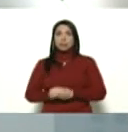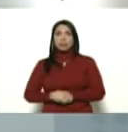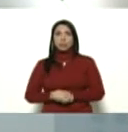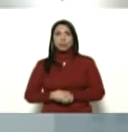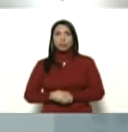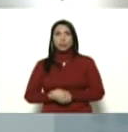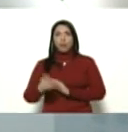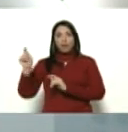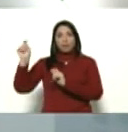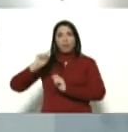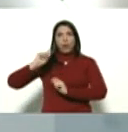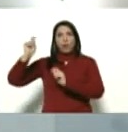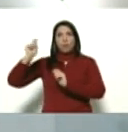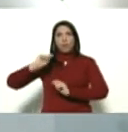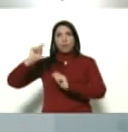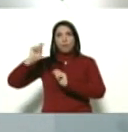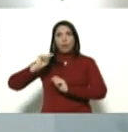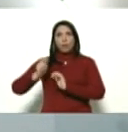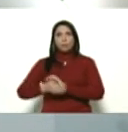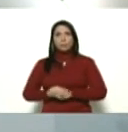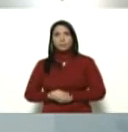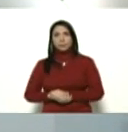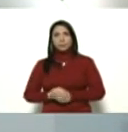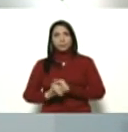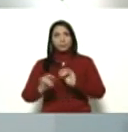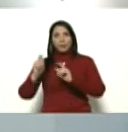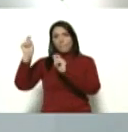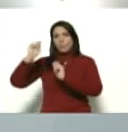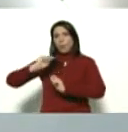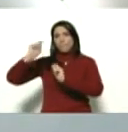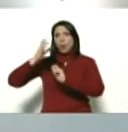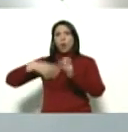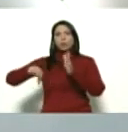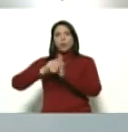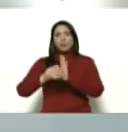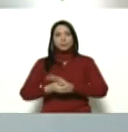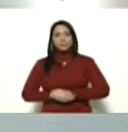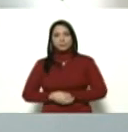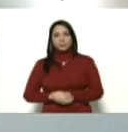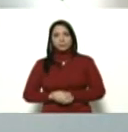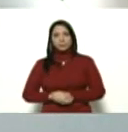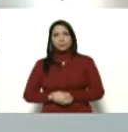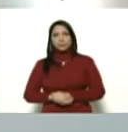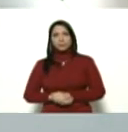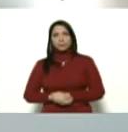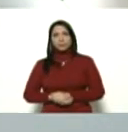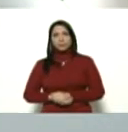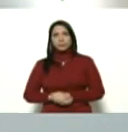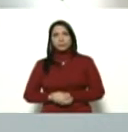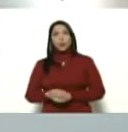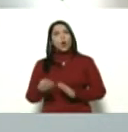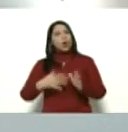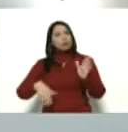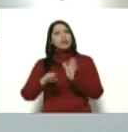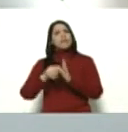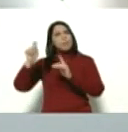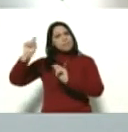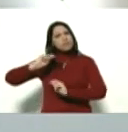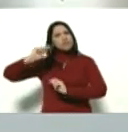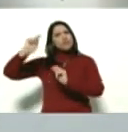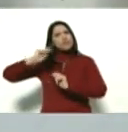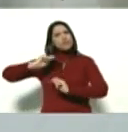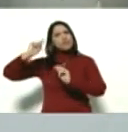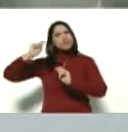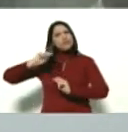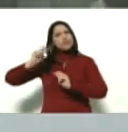sus papagayos, se ha puesto de moda el papagayo, bueno, que crezca el papagayo, los papagayos,